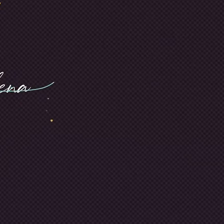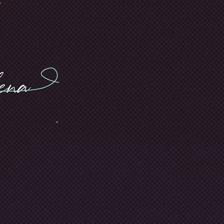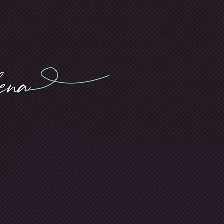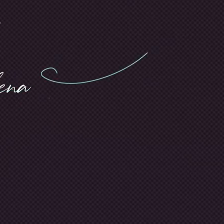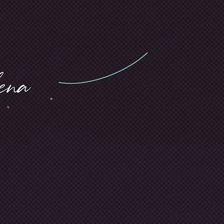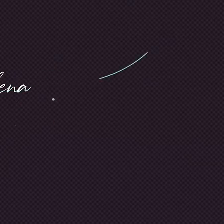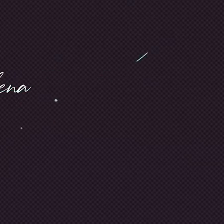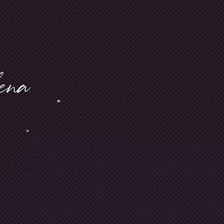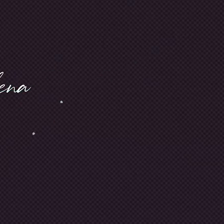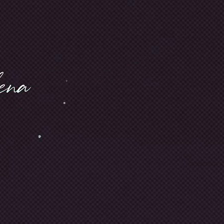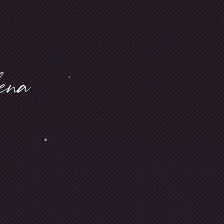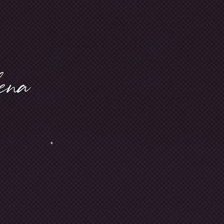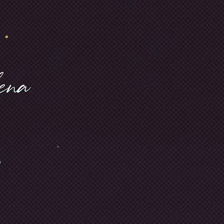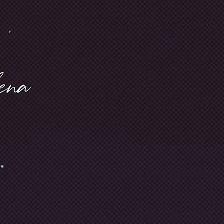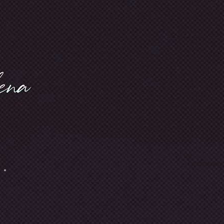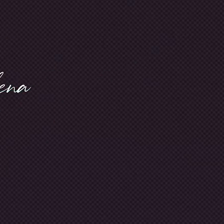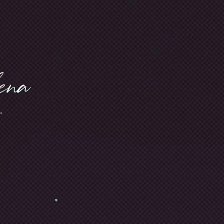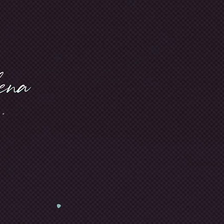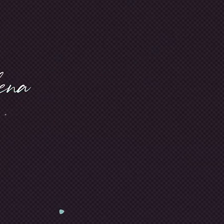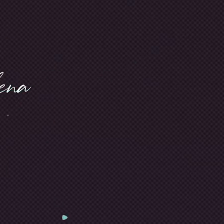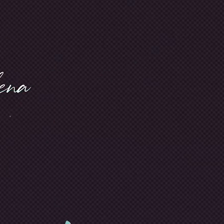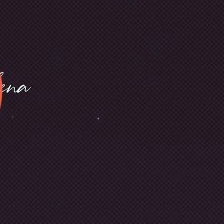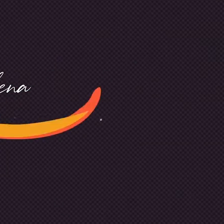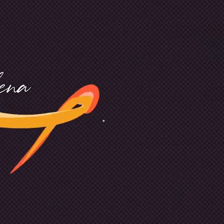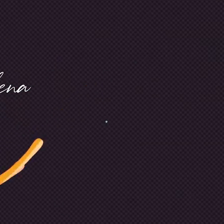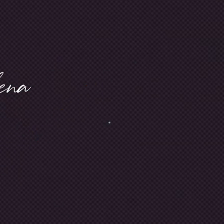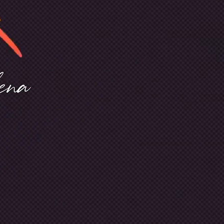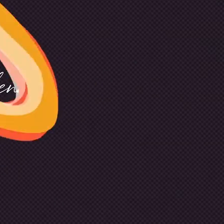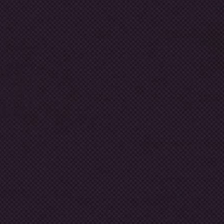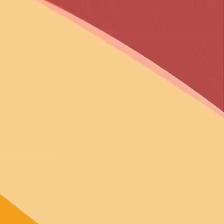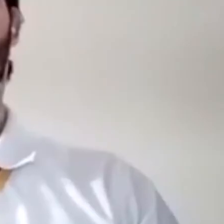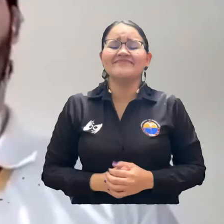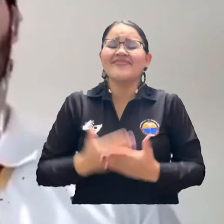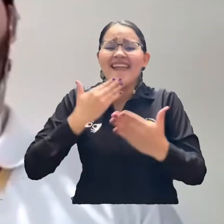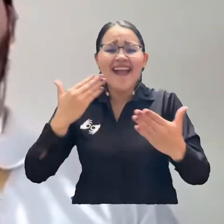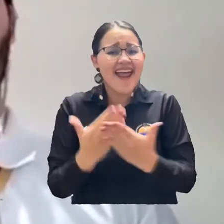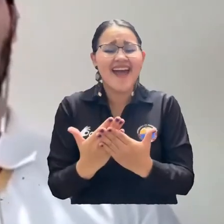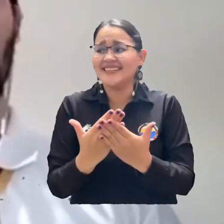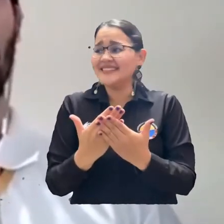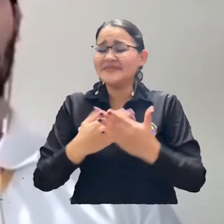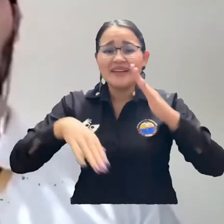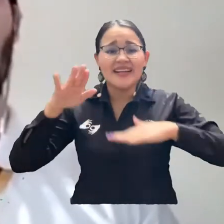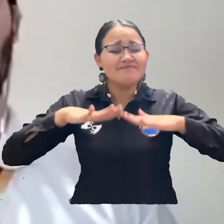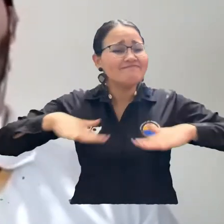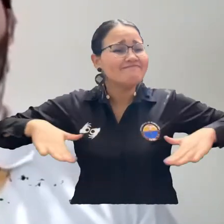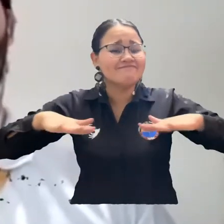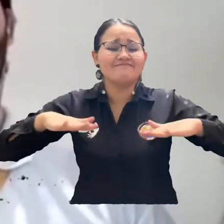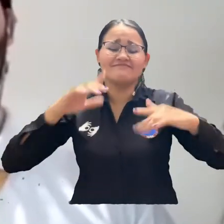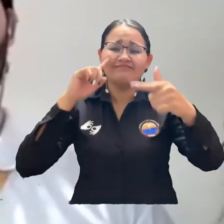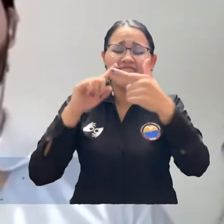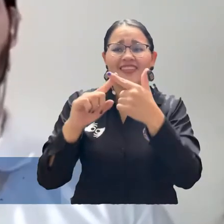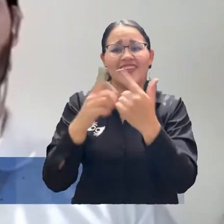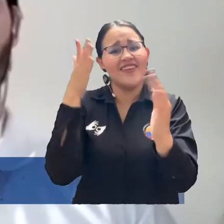espacio que me han brindado para poder